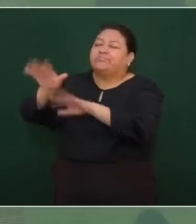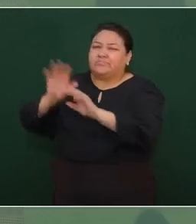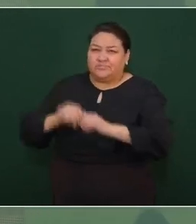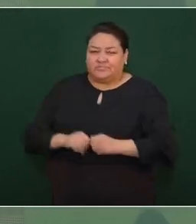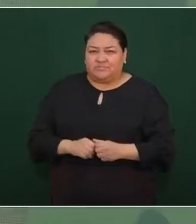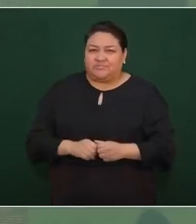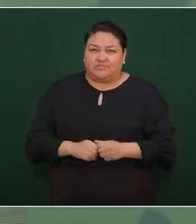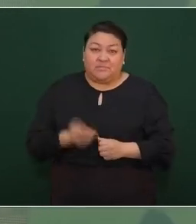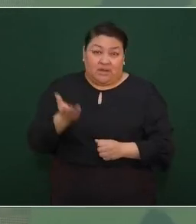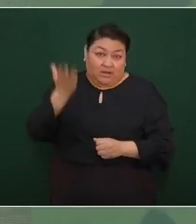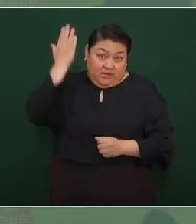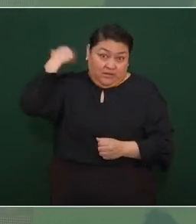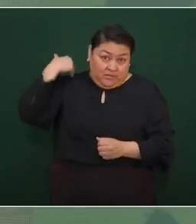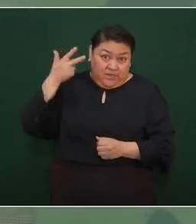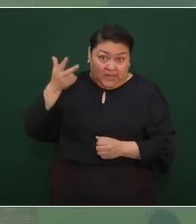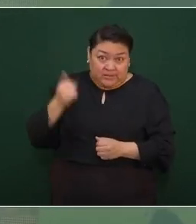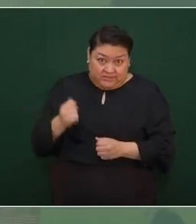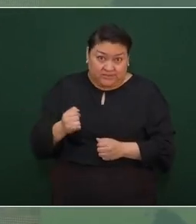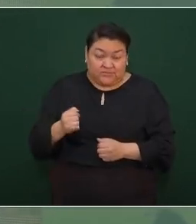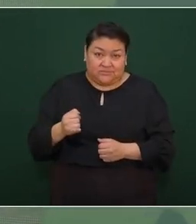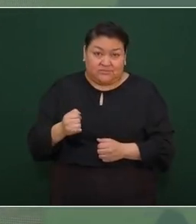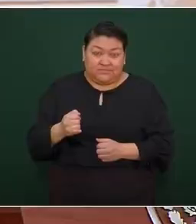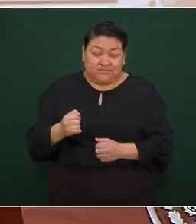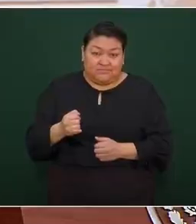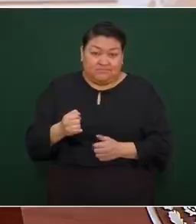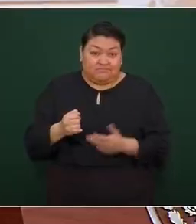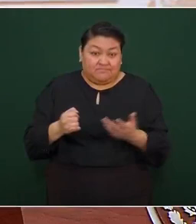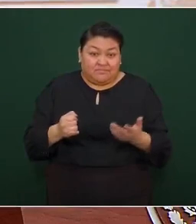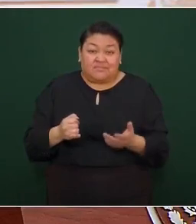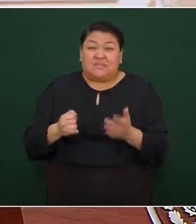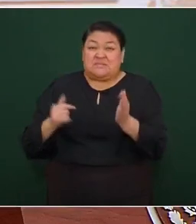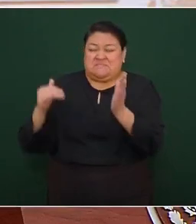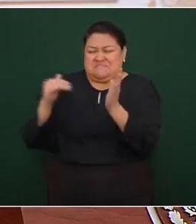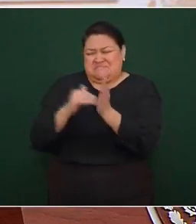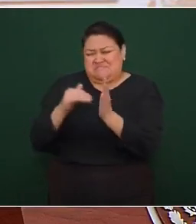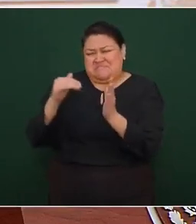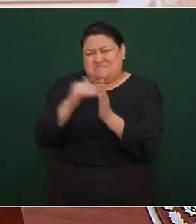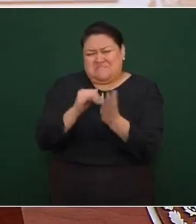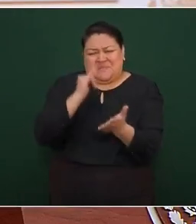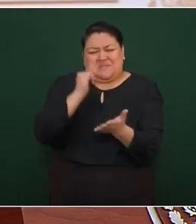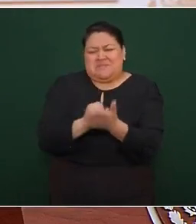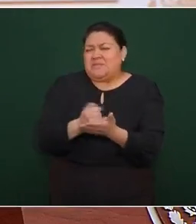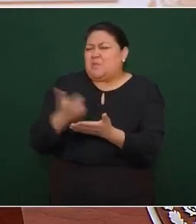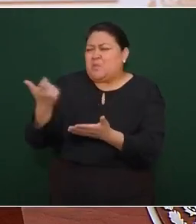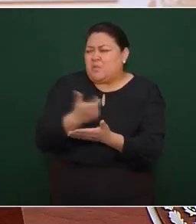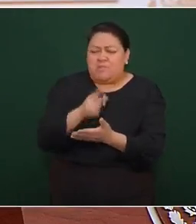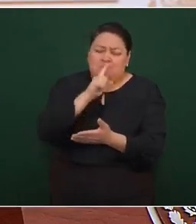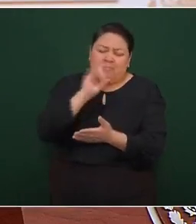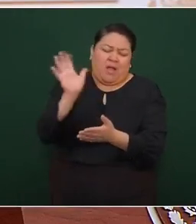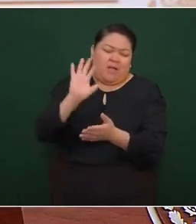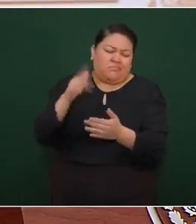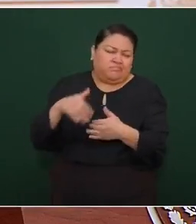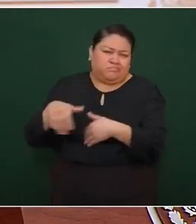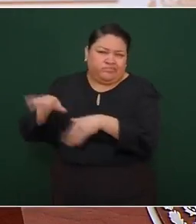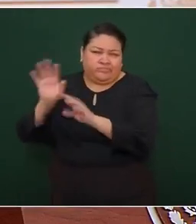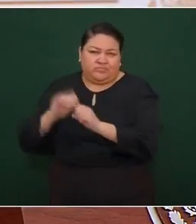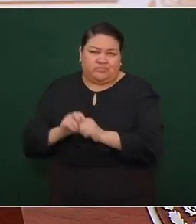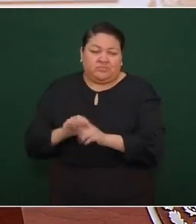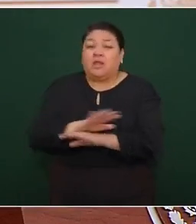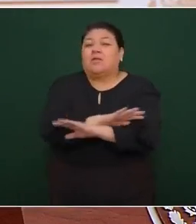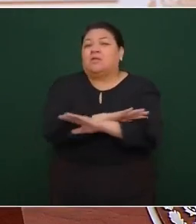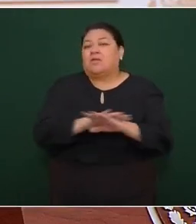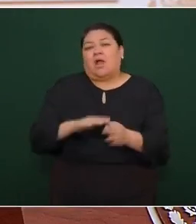los impuestos, miles de millones de pesos. Eso se